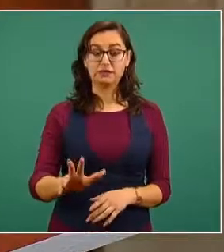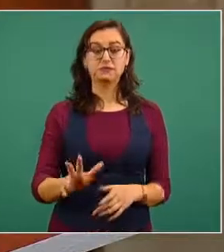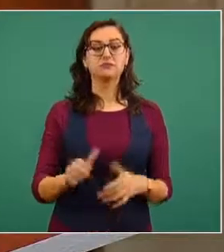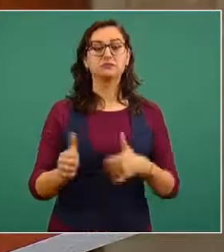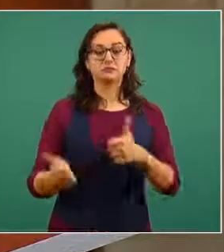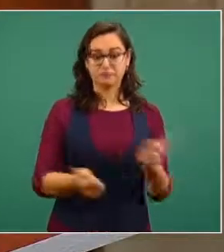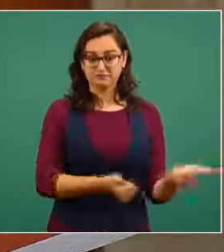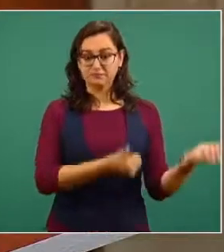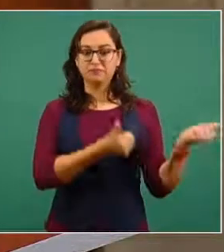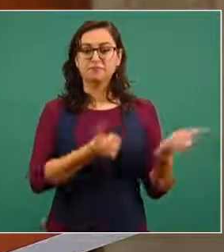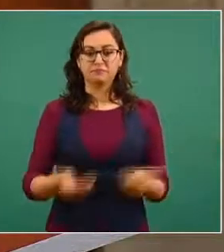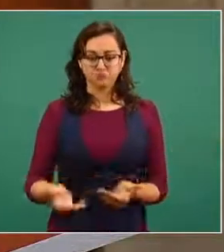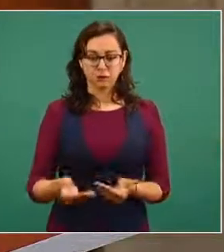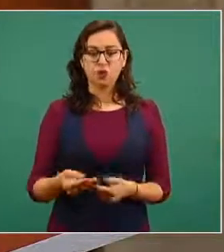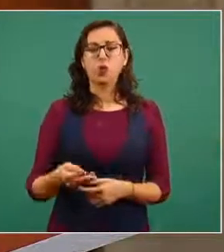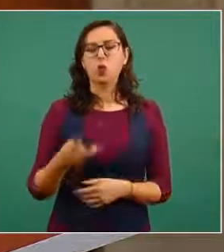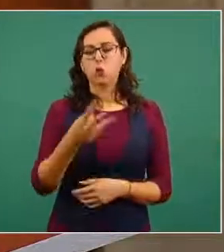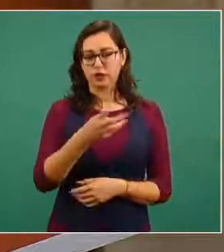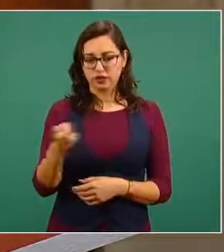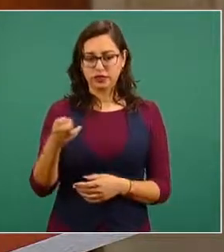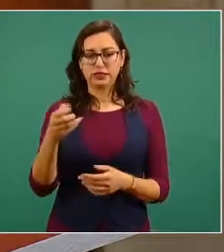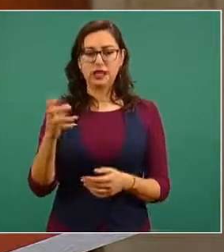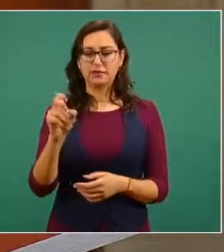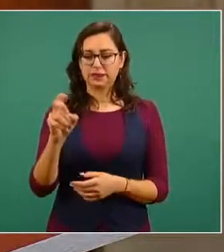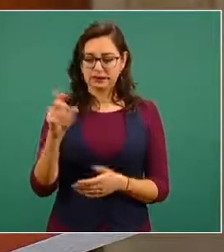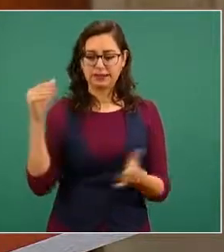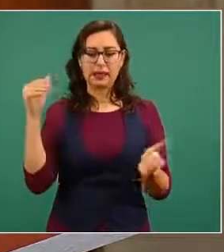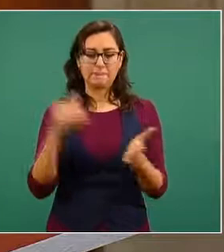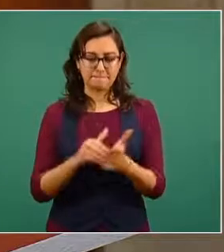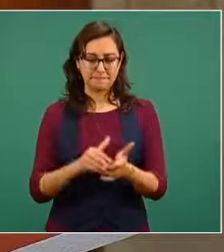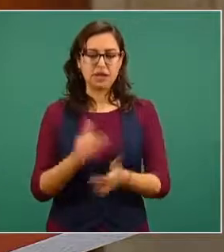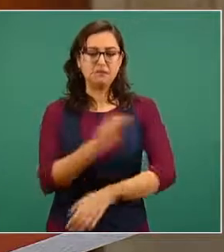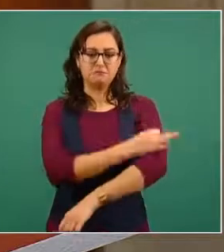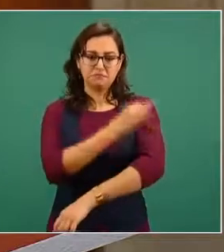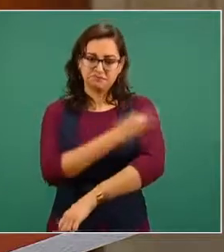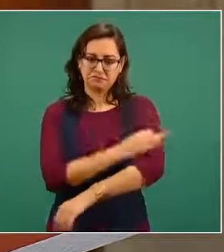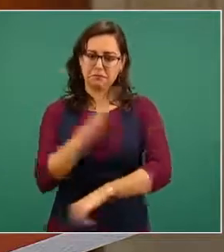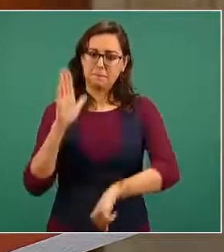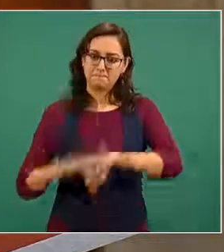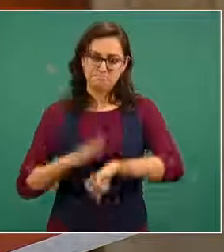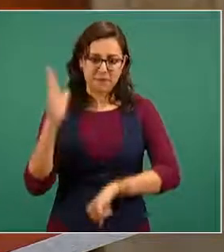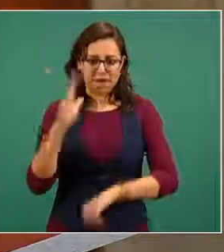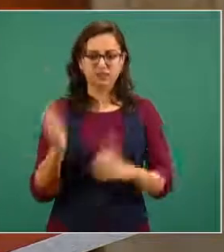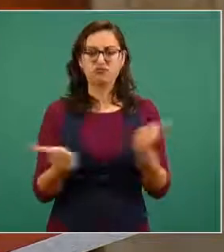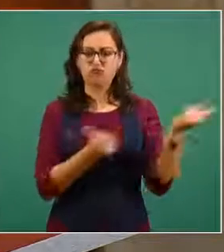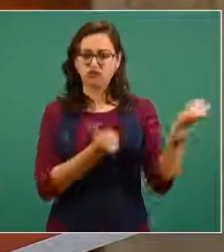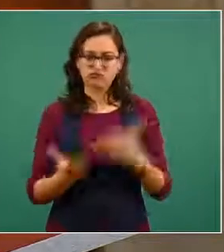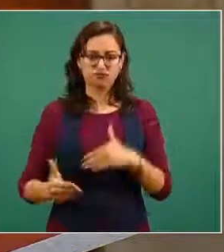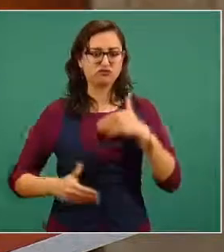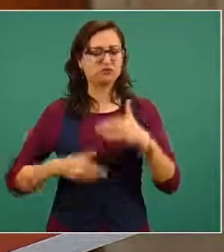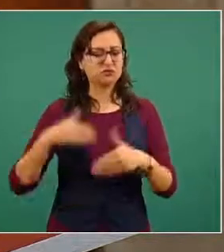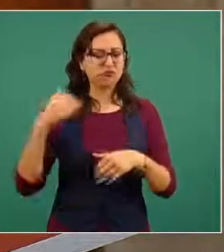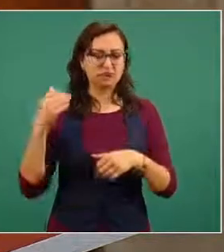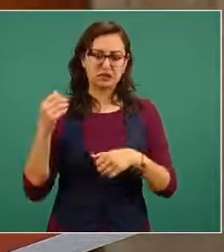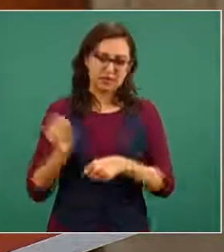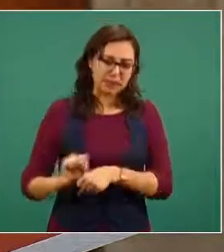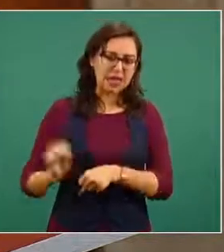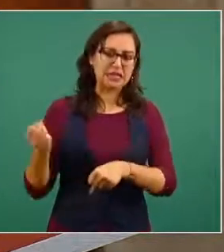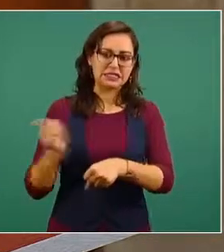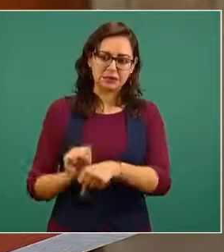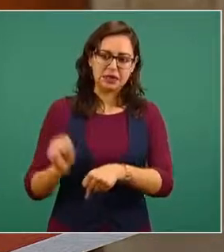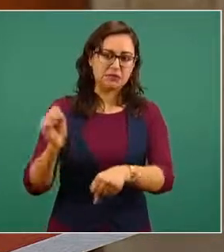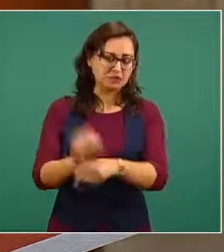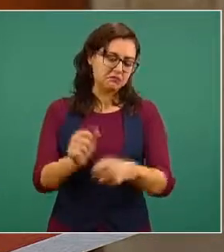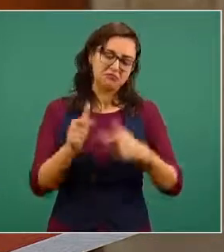alrededor de 430 mil dosis más y continuamos continuamos con